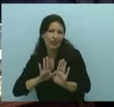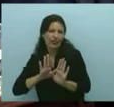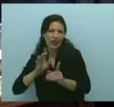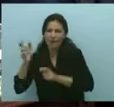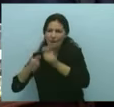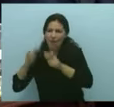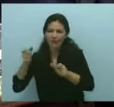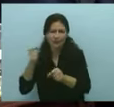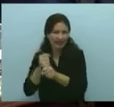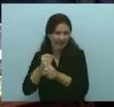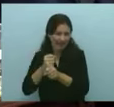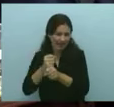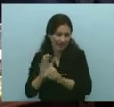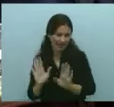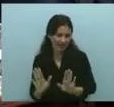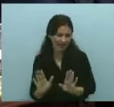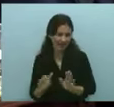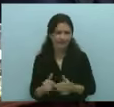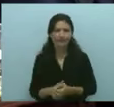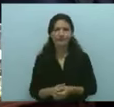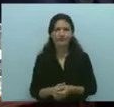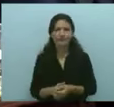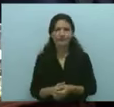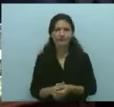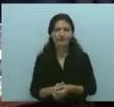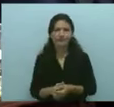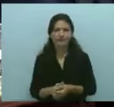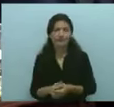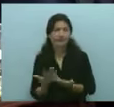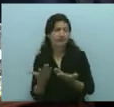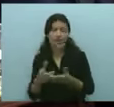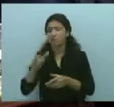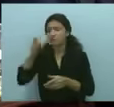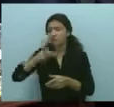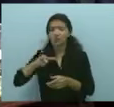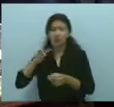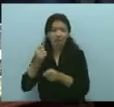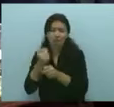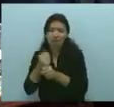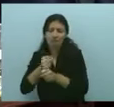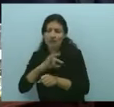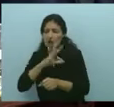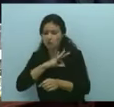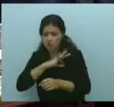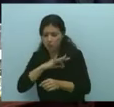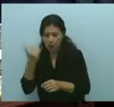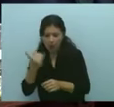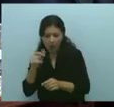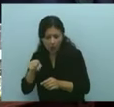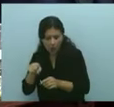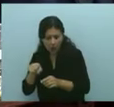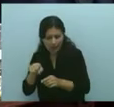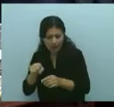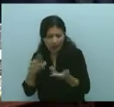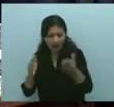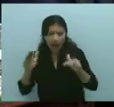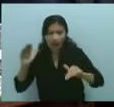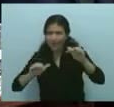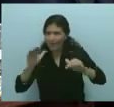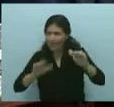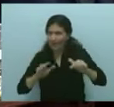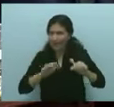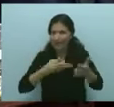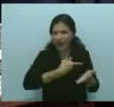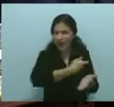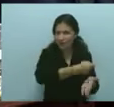más, allá en la punta, el porcentaje es menor. Sí es verdad, porque los que más ganan, más aportan. Entonces, el porcentaje